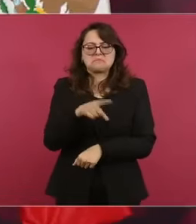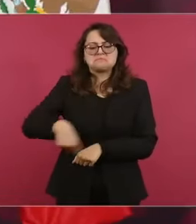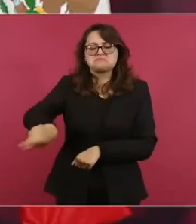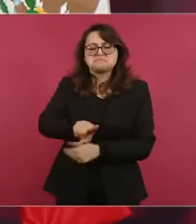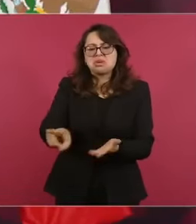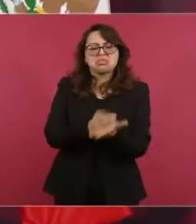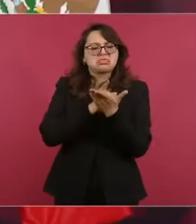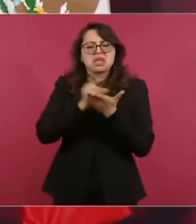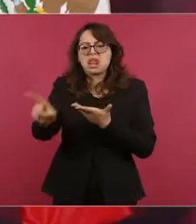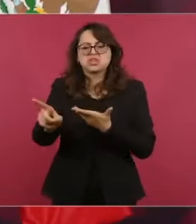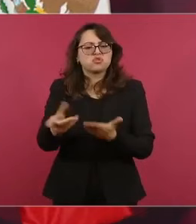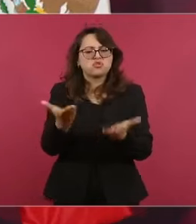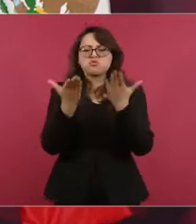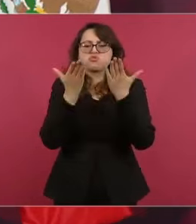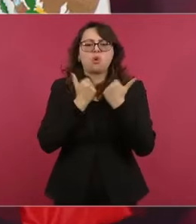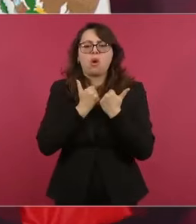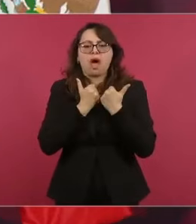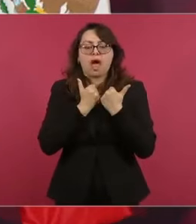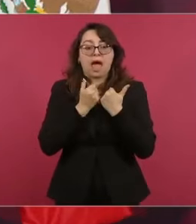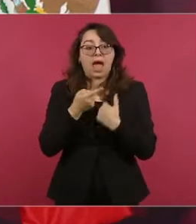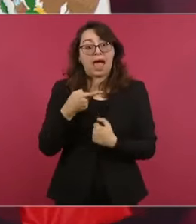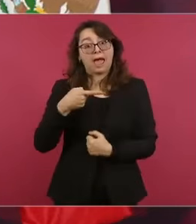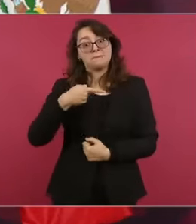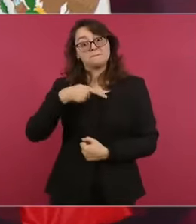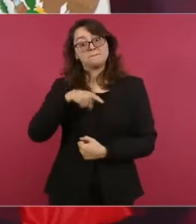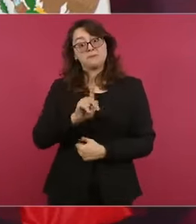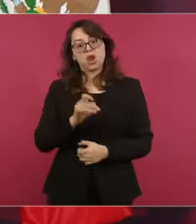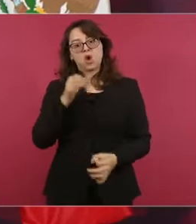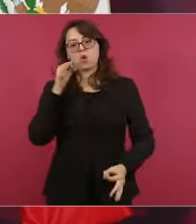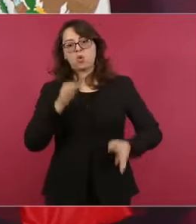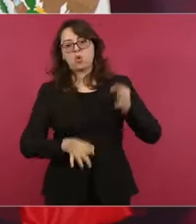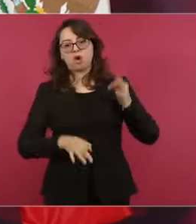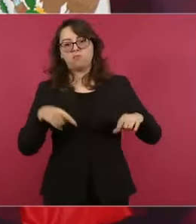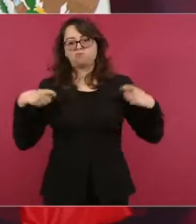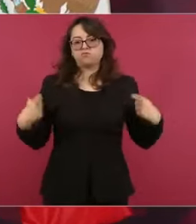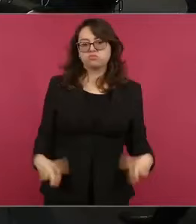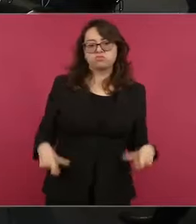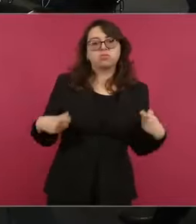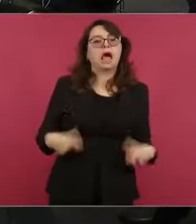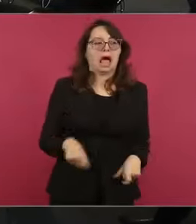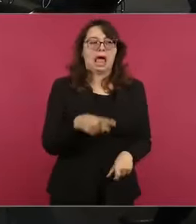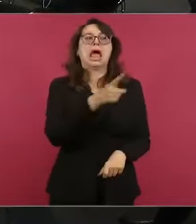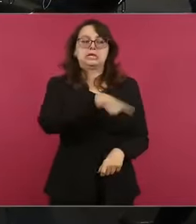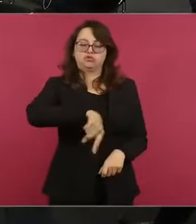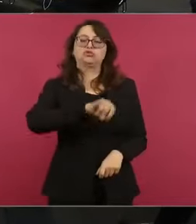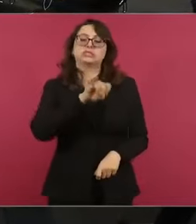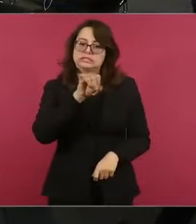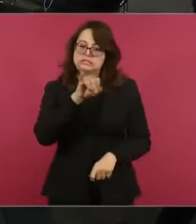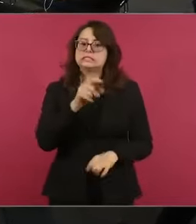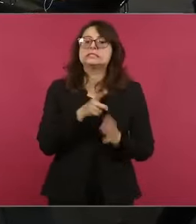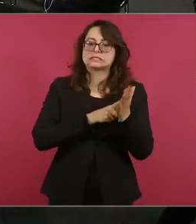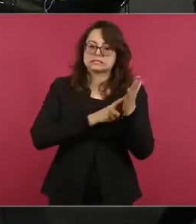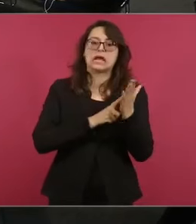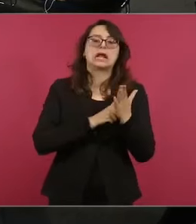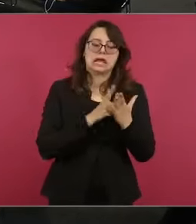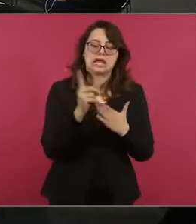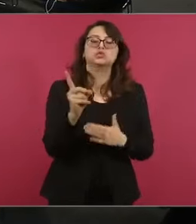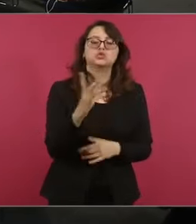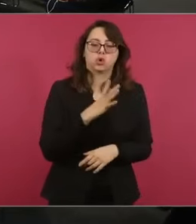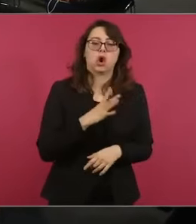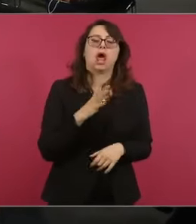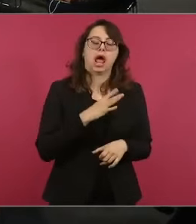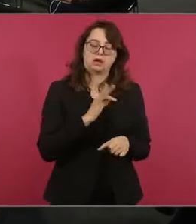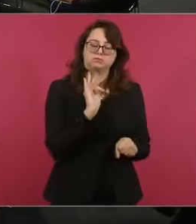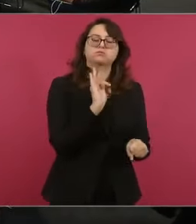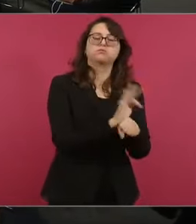esta burocracia dorada. Y luego, es que ya no vamos